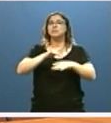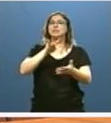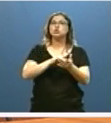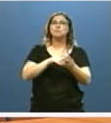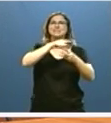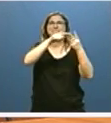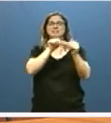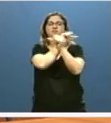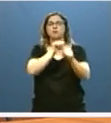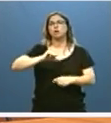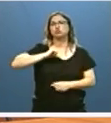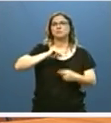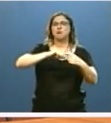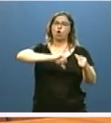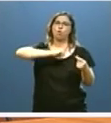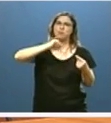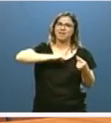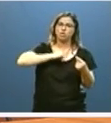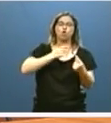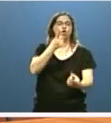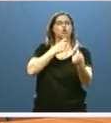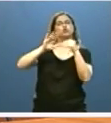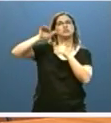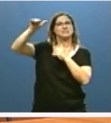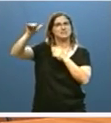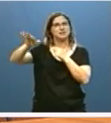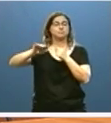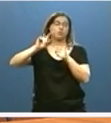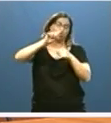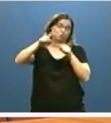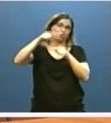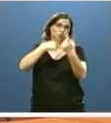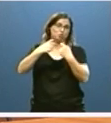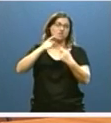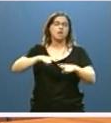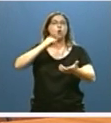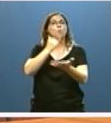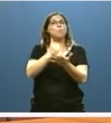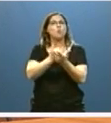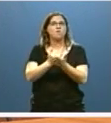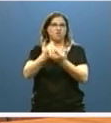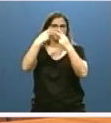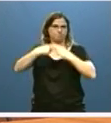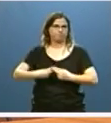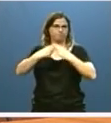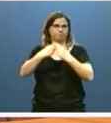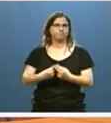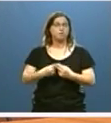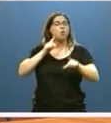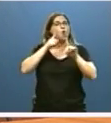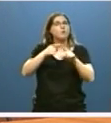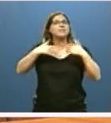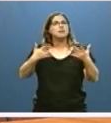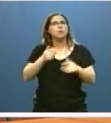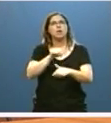vertientes hospitalarias, quirúrgica, consultas externas y pruebas diagnósticas. El objetivo es reducir